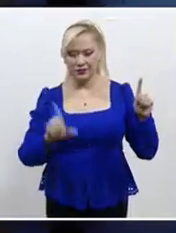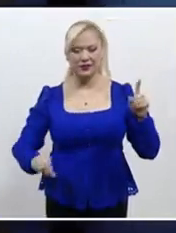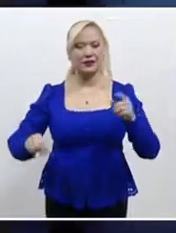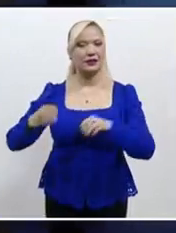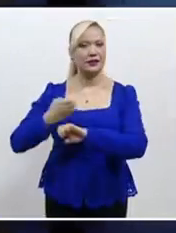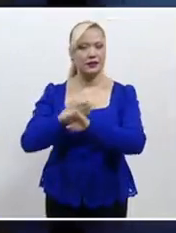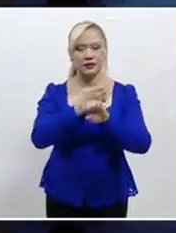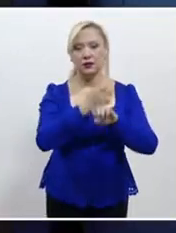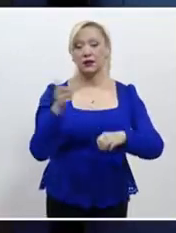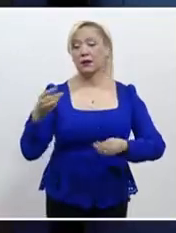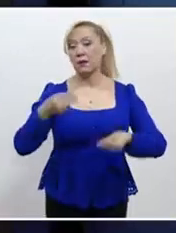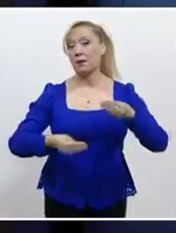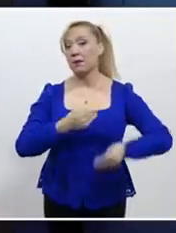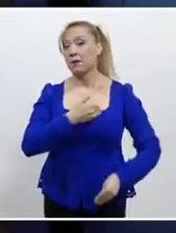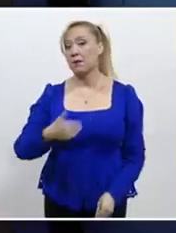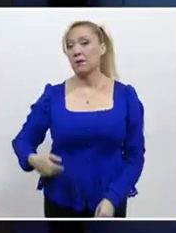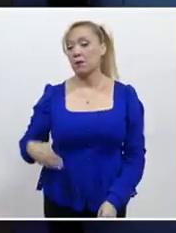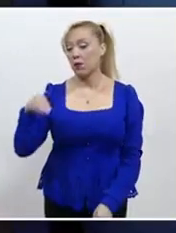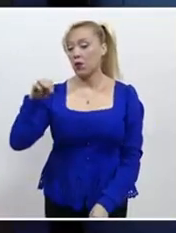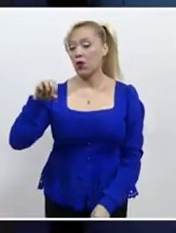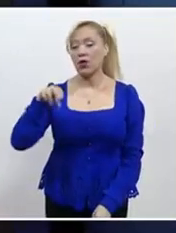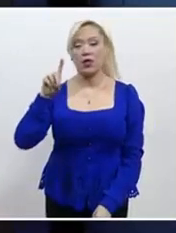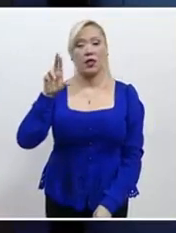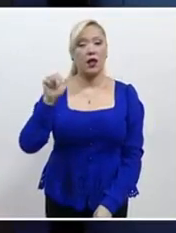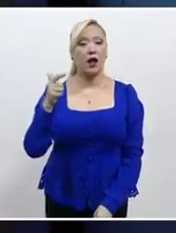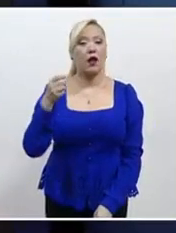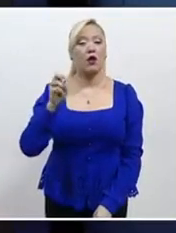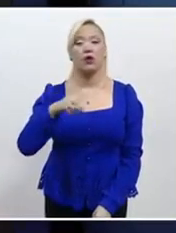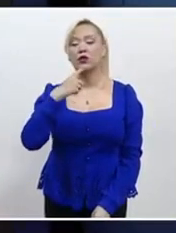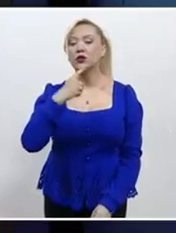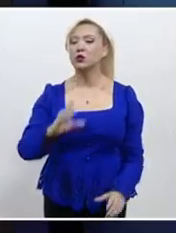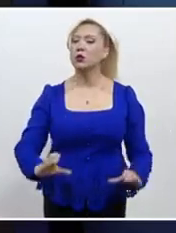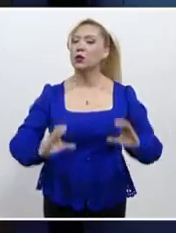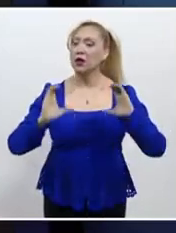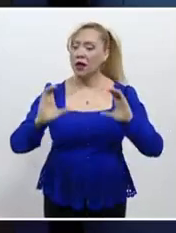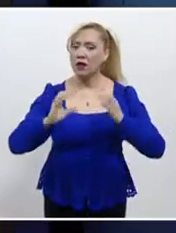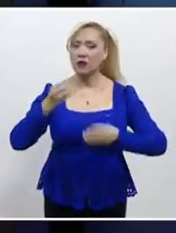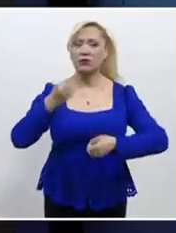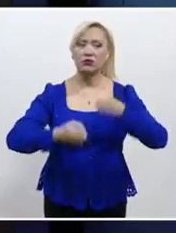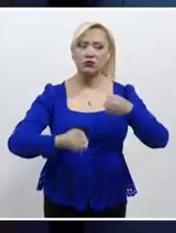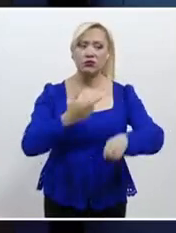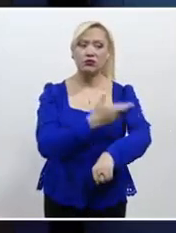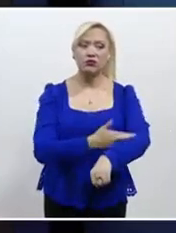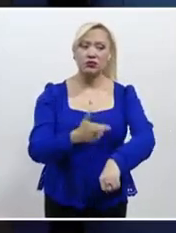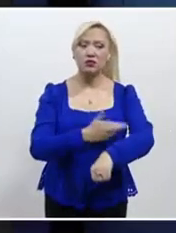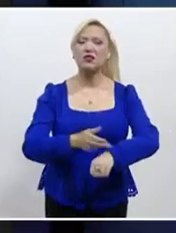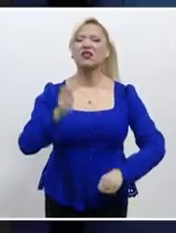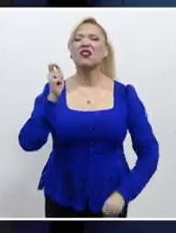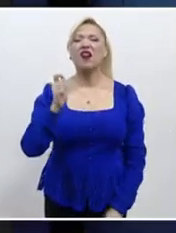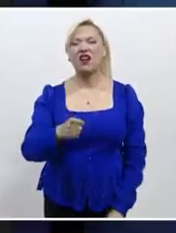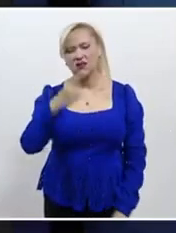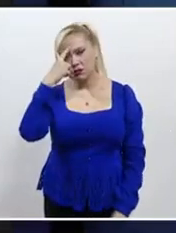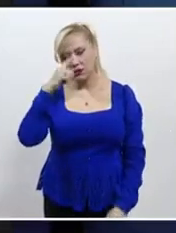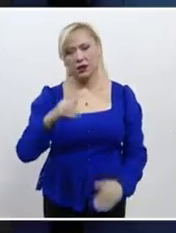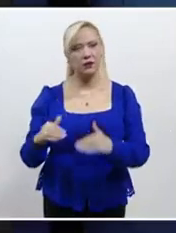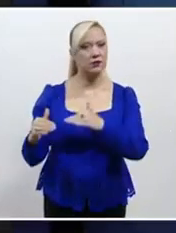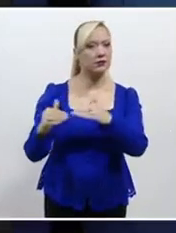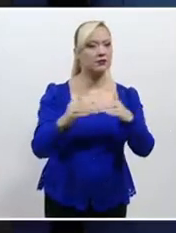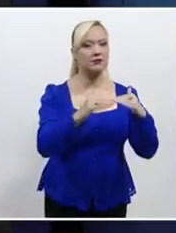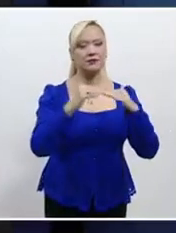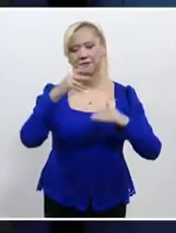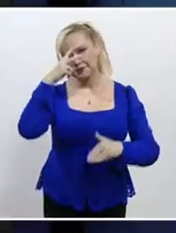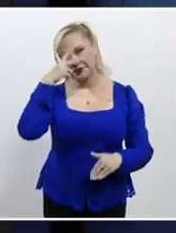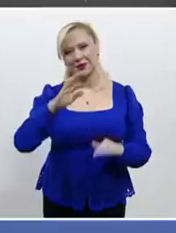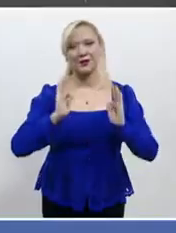presidente Reyes Rodríguez Mondragón indicó que mantener la integridad de los procesos electorales contribuye a la estabilidad del país.